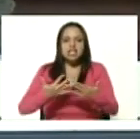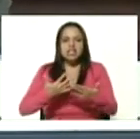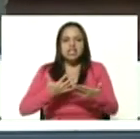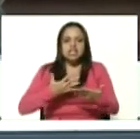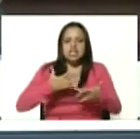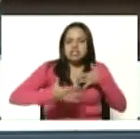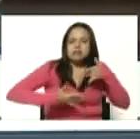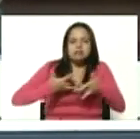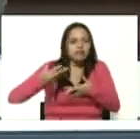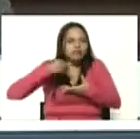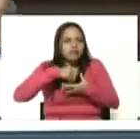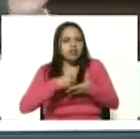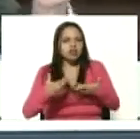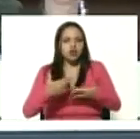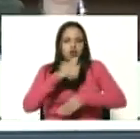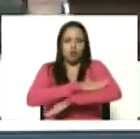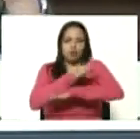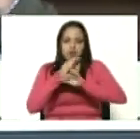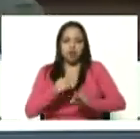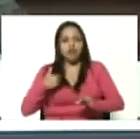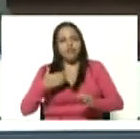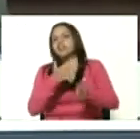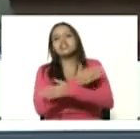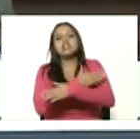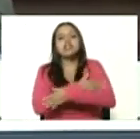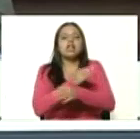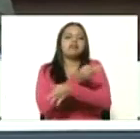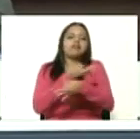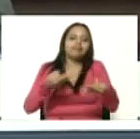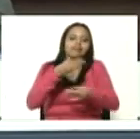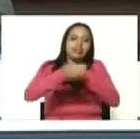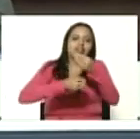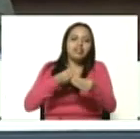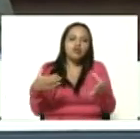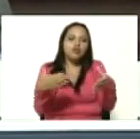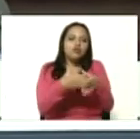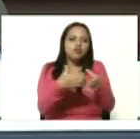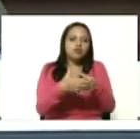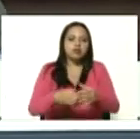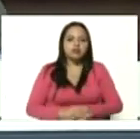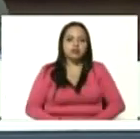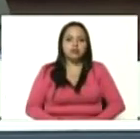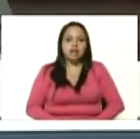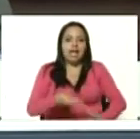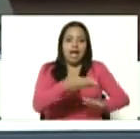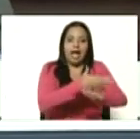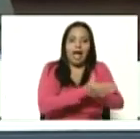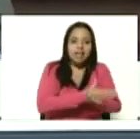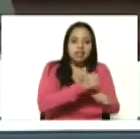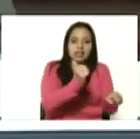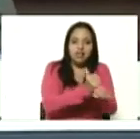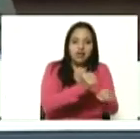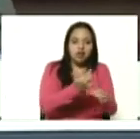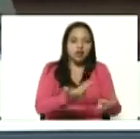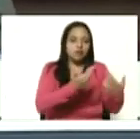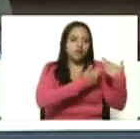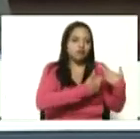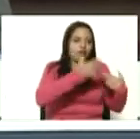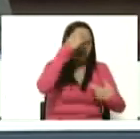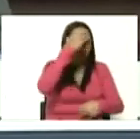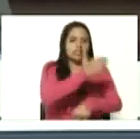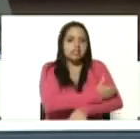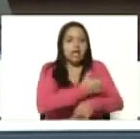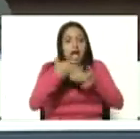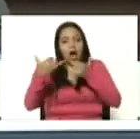los felicito porque han hecho un equipo perfecto el excomandante y el comandante actual los felicito de verdad